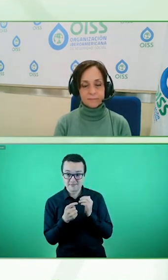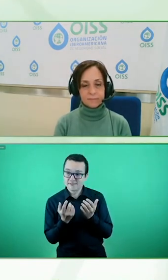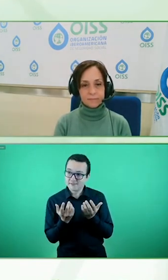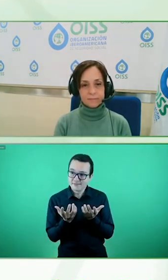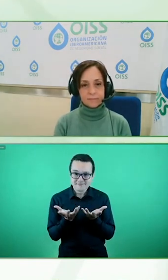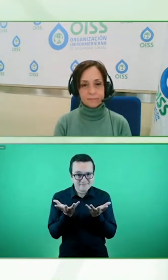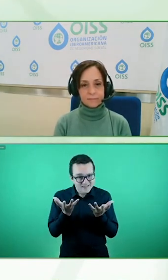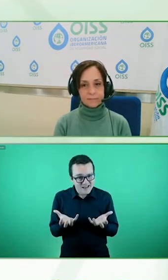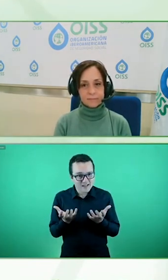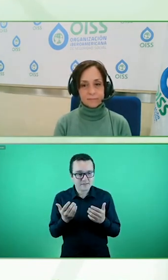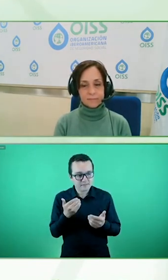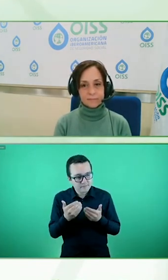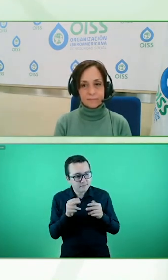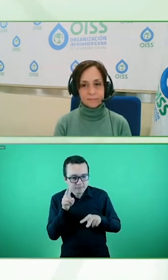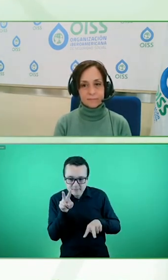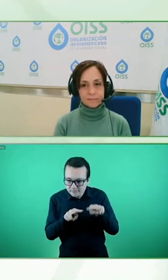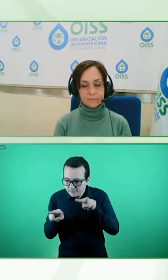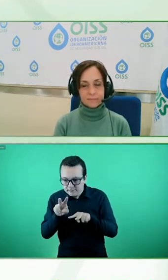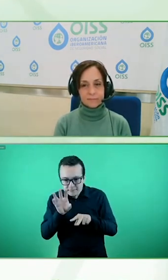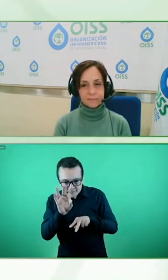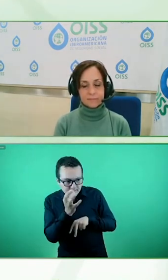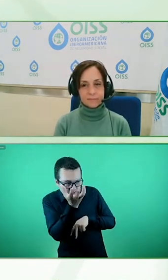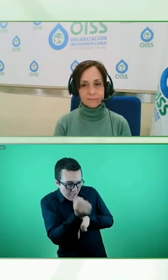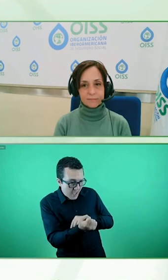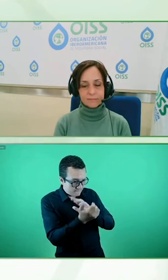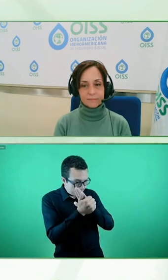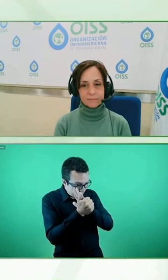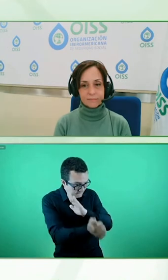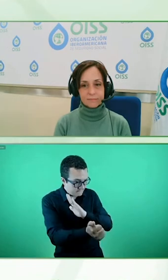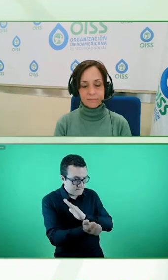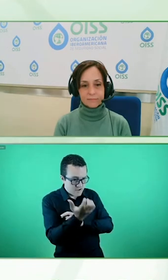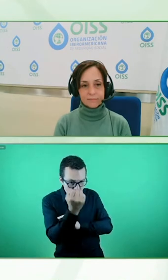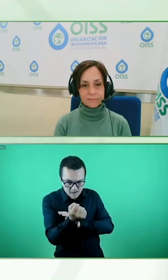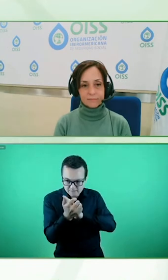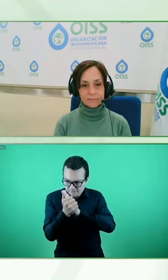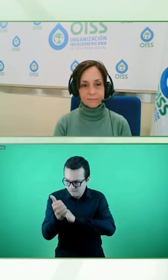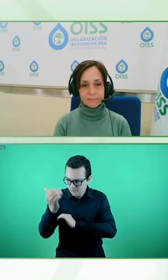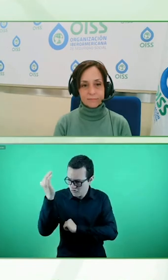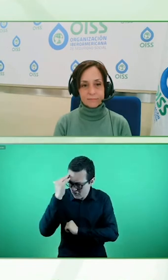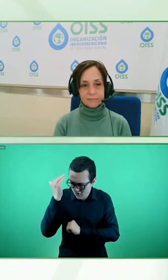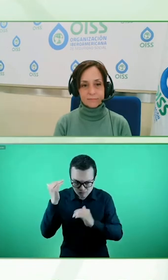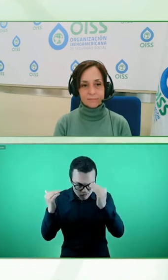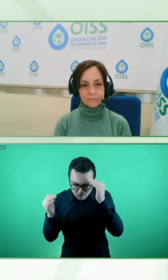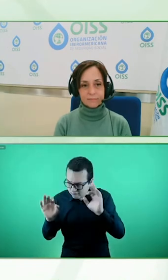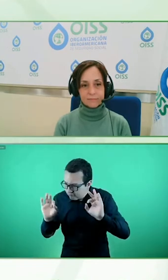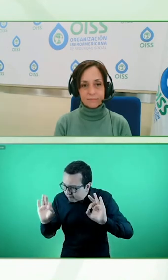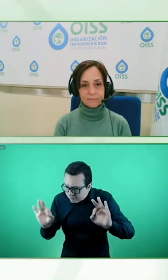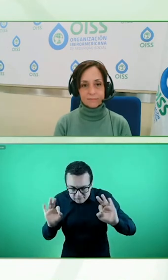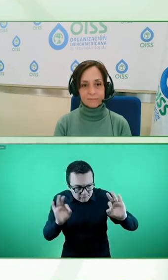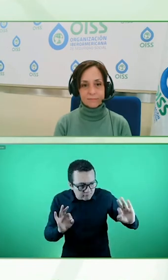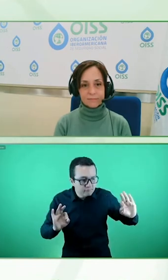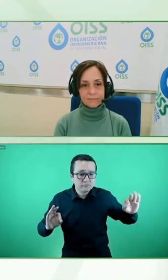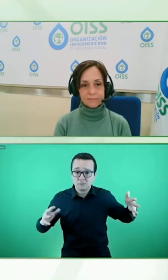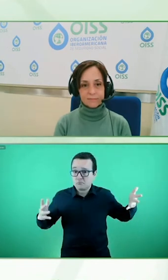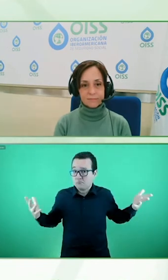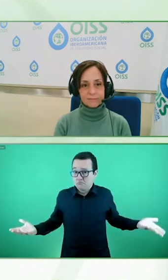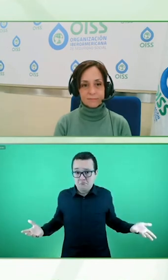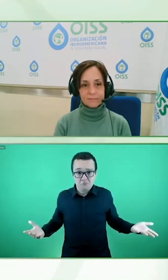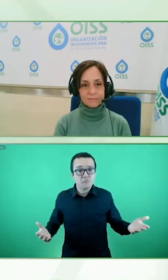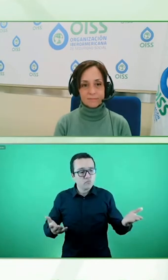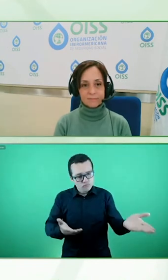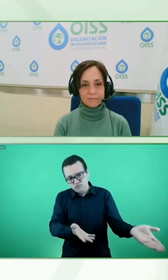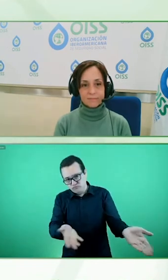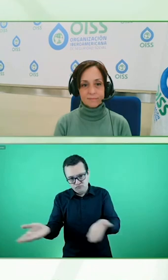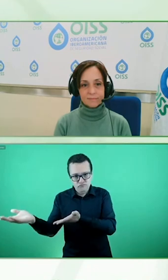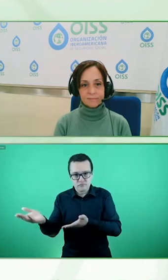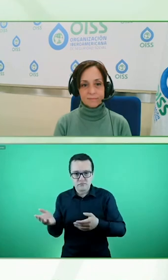y si la persona tiene las habilidades que el mercado laboral está necesitando muchas veces esa inclusión pasa de facto por